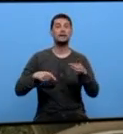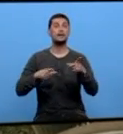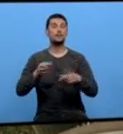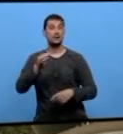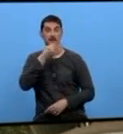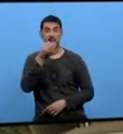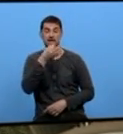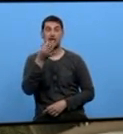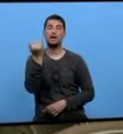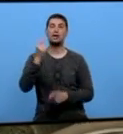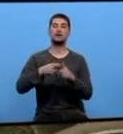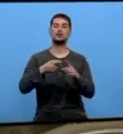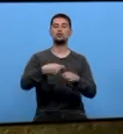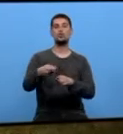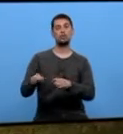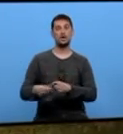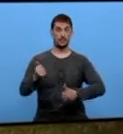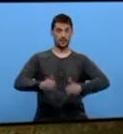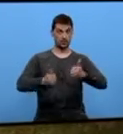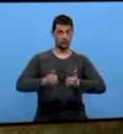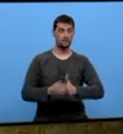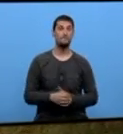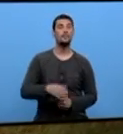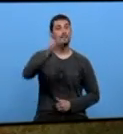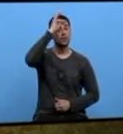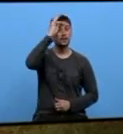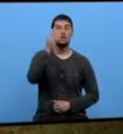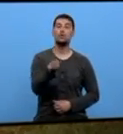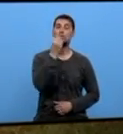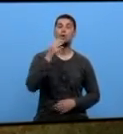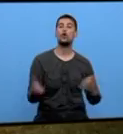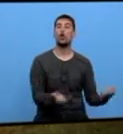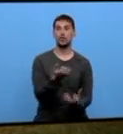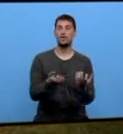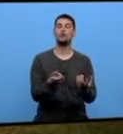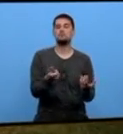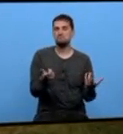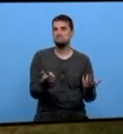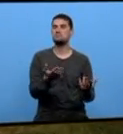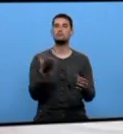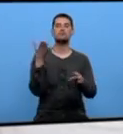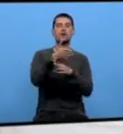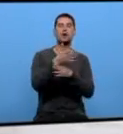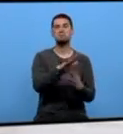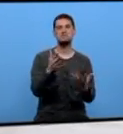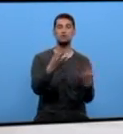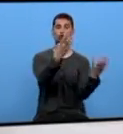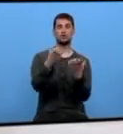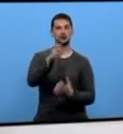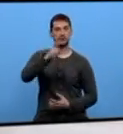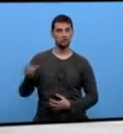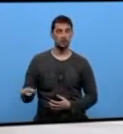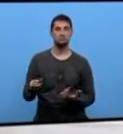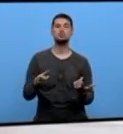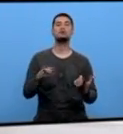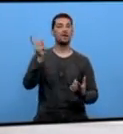pola tarde un campeonato de Tute. O domingo celebrará seu cocido popular onde se prevé a asistencia de máis de 800 persoas. Non